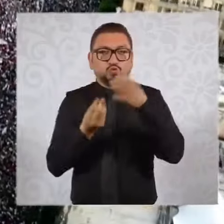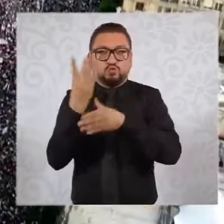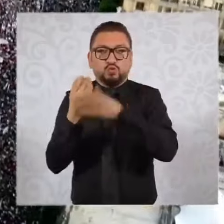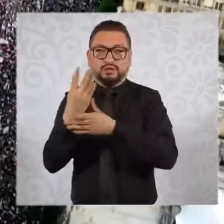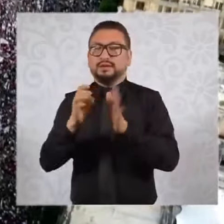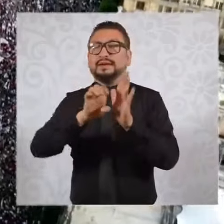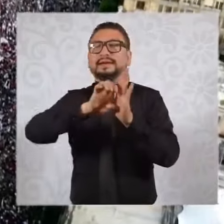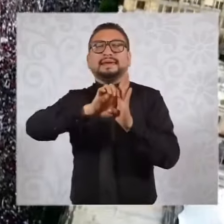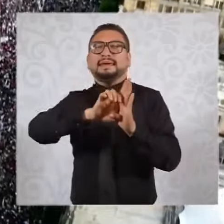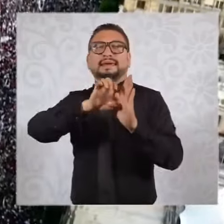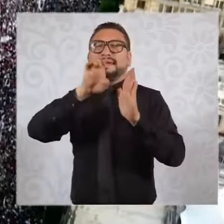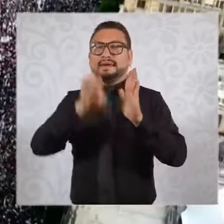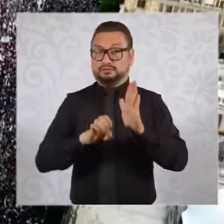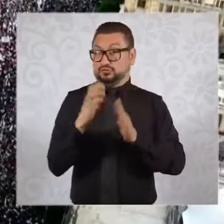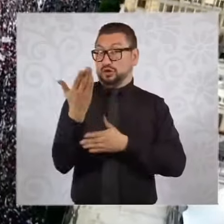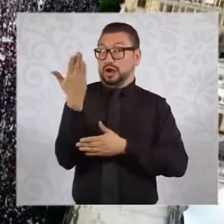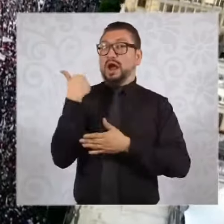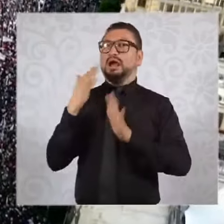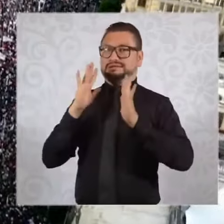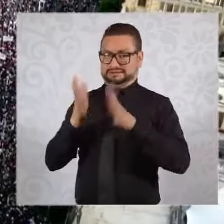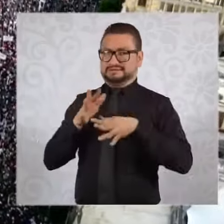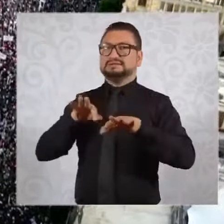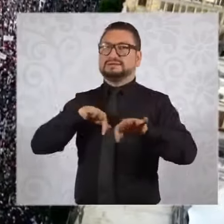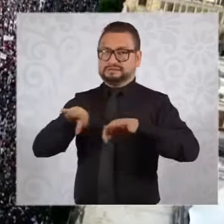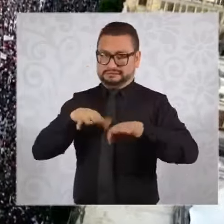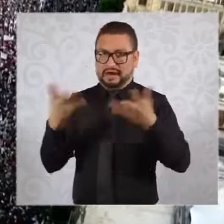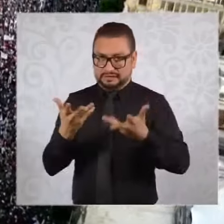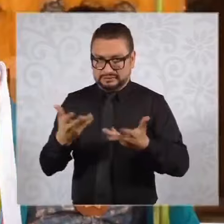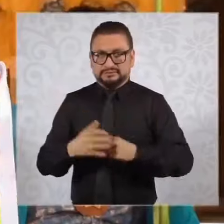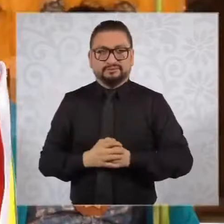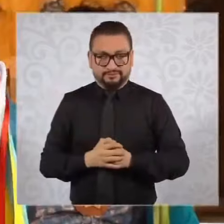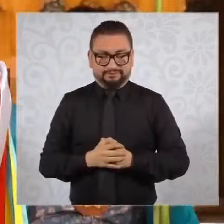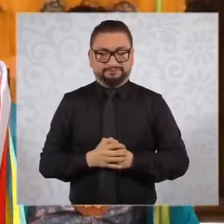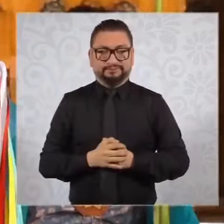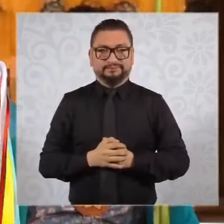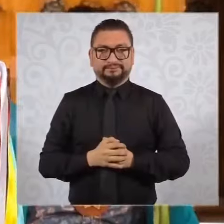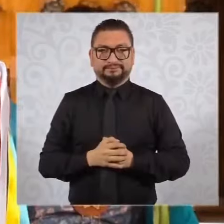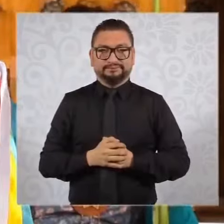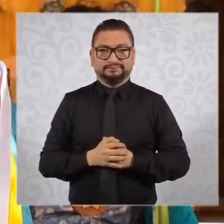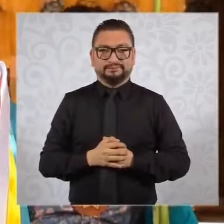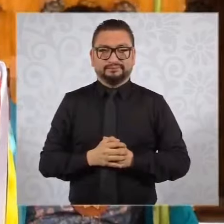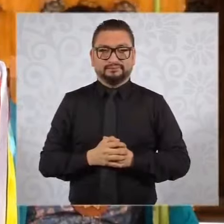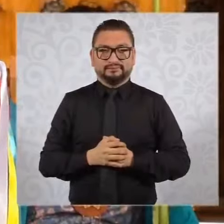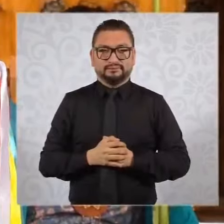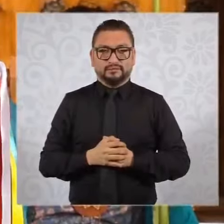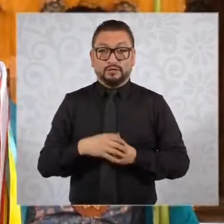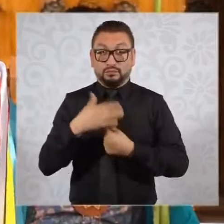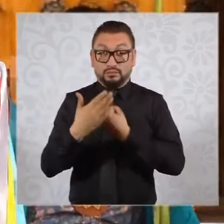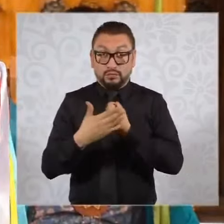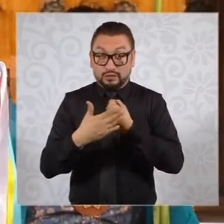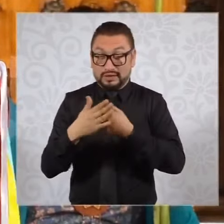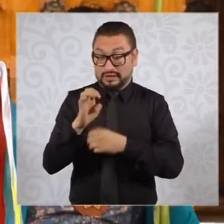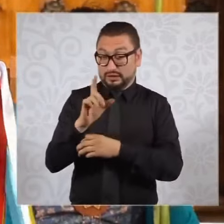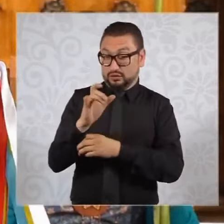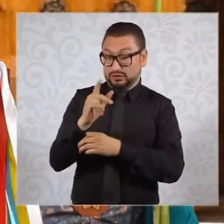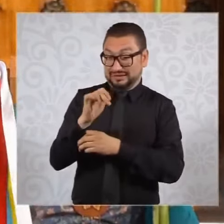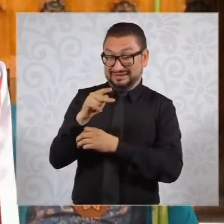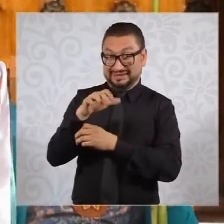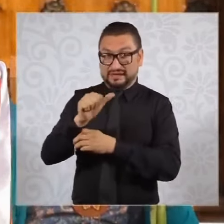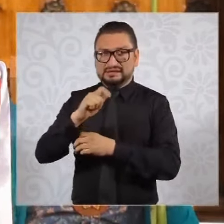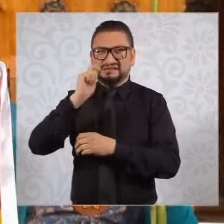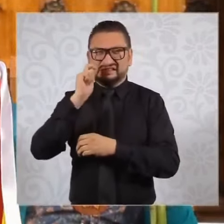ejemplos que ya hemos estado trabajando. Produciremos el O-Línea, que significa